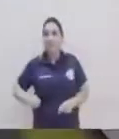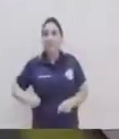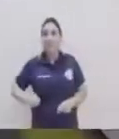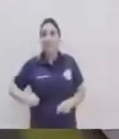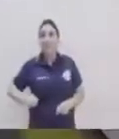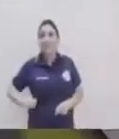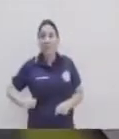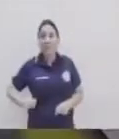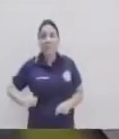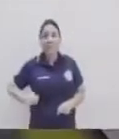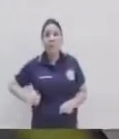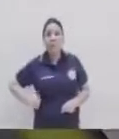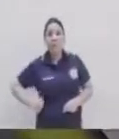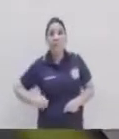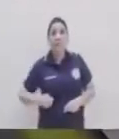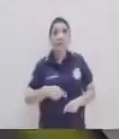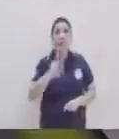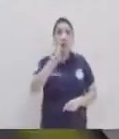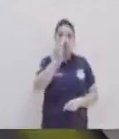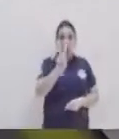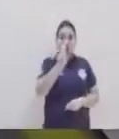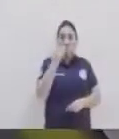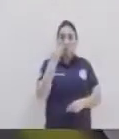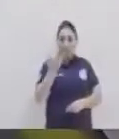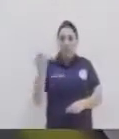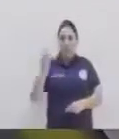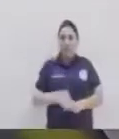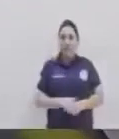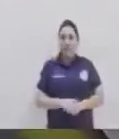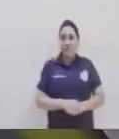uniendo las dos bases